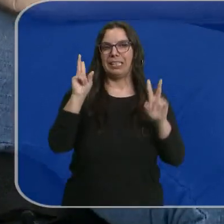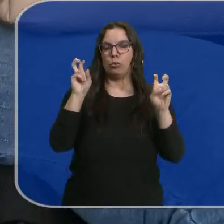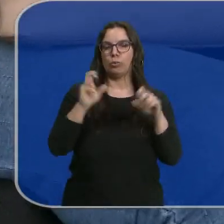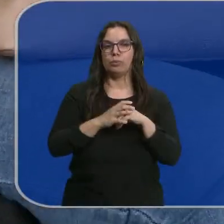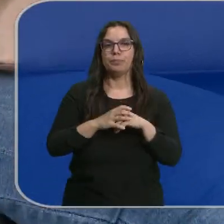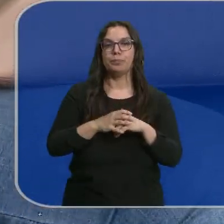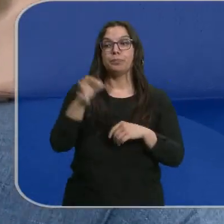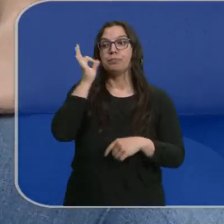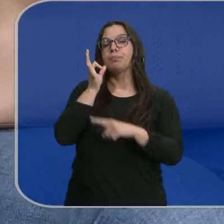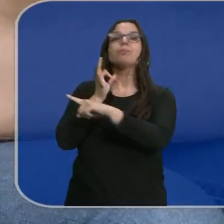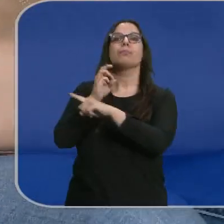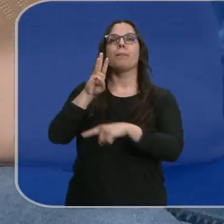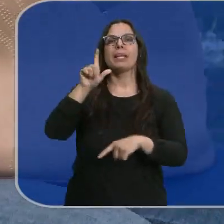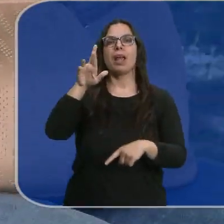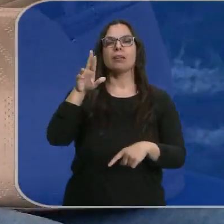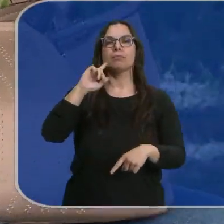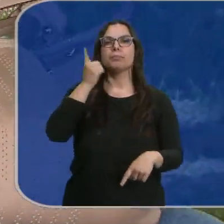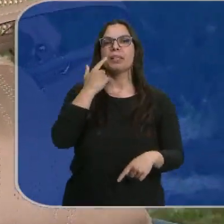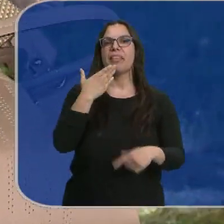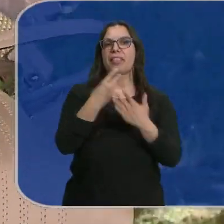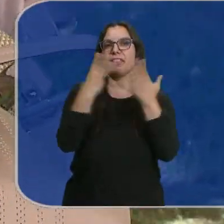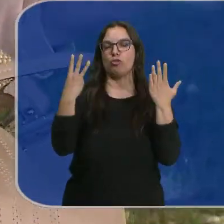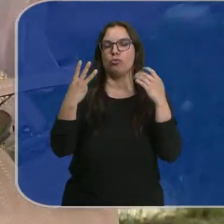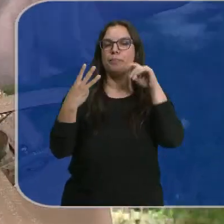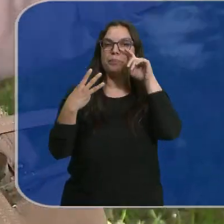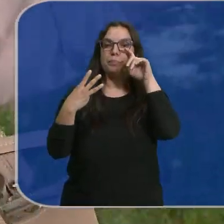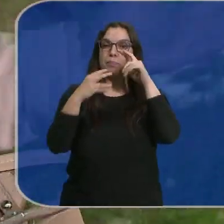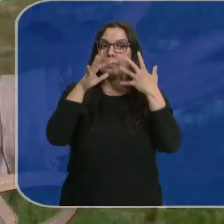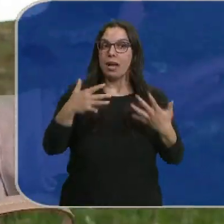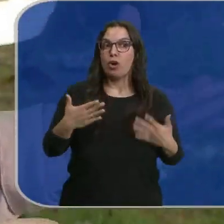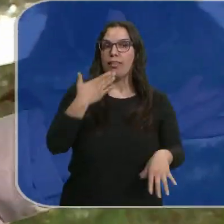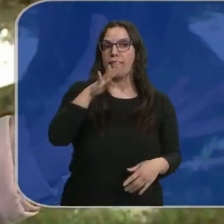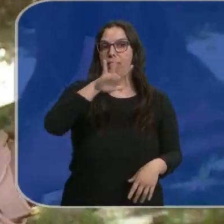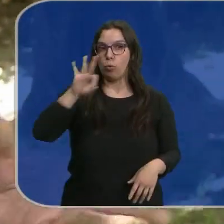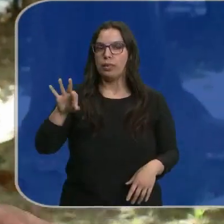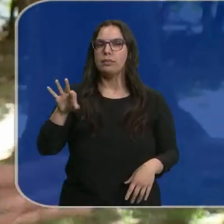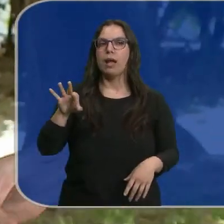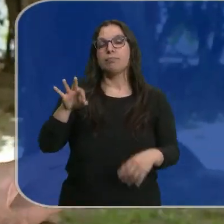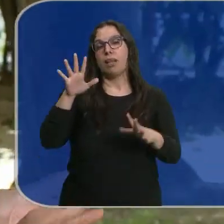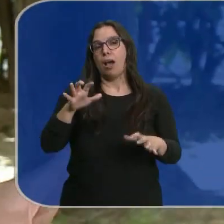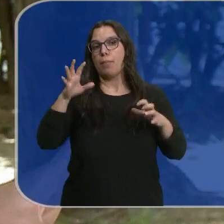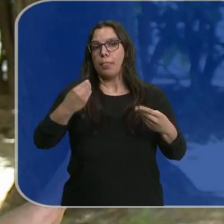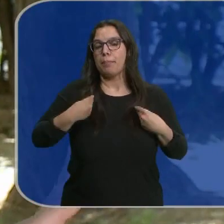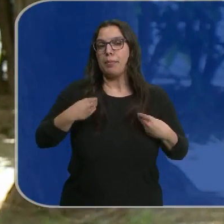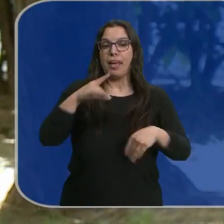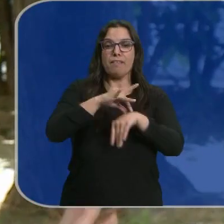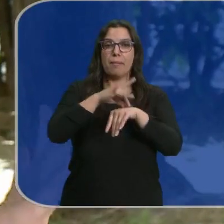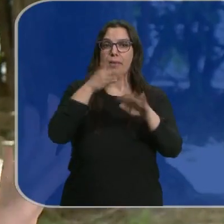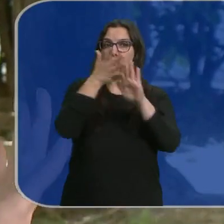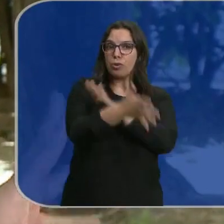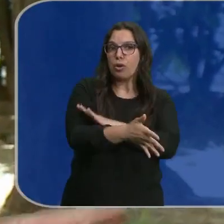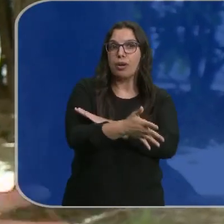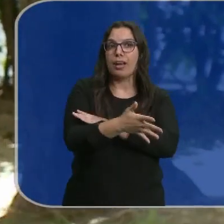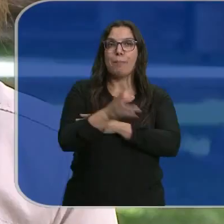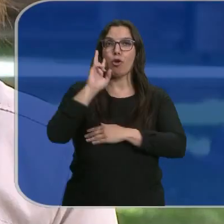A Pilar le detectaron lupus con tan solo 18 años. Ahora tiene 50 y aprende a vivir con una enfermedad crónica